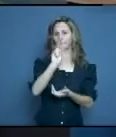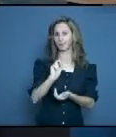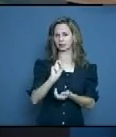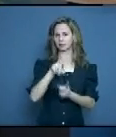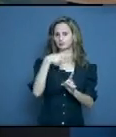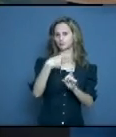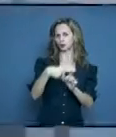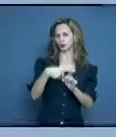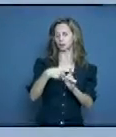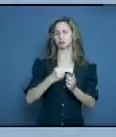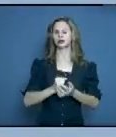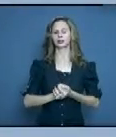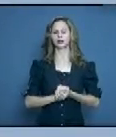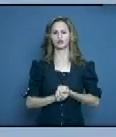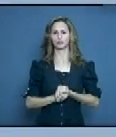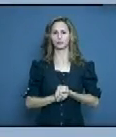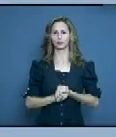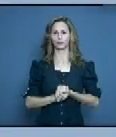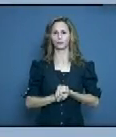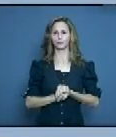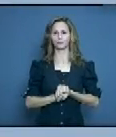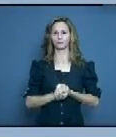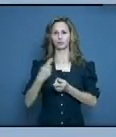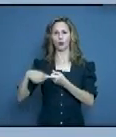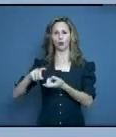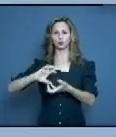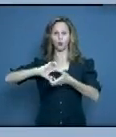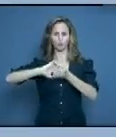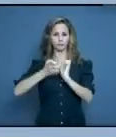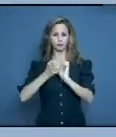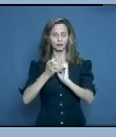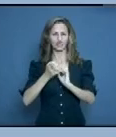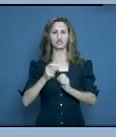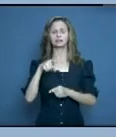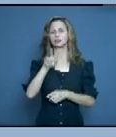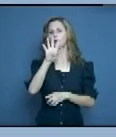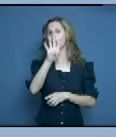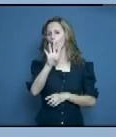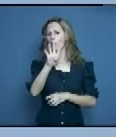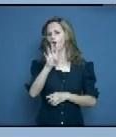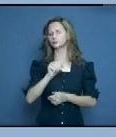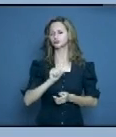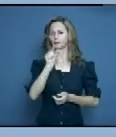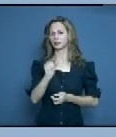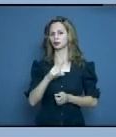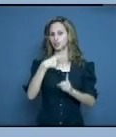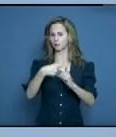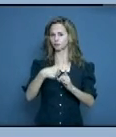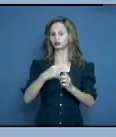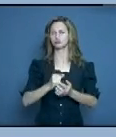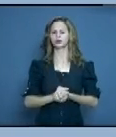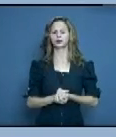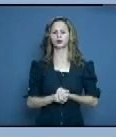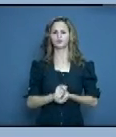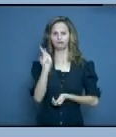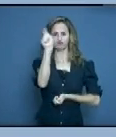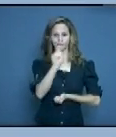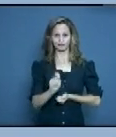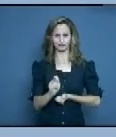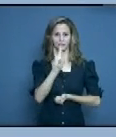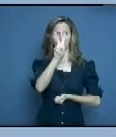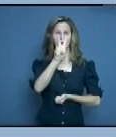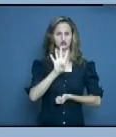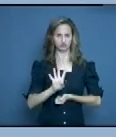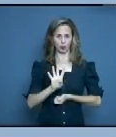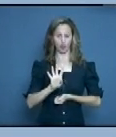contactos de confirmados. Del área de salud, Cristino Naranjo, 4 pacientes contactos de confirmados. Municipio de Calicto García, 24 positivos.